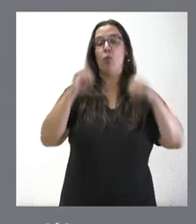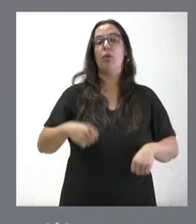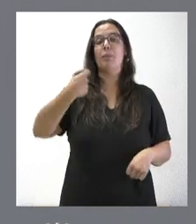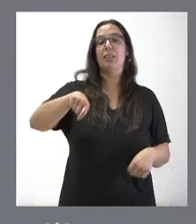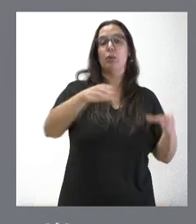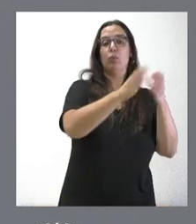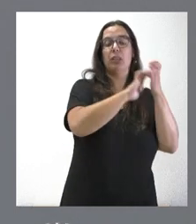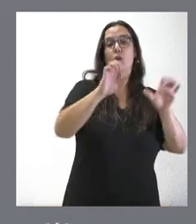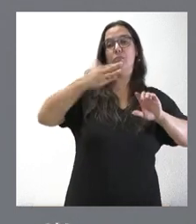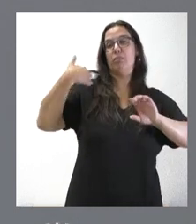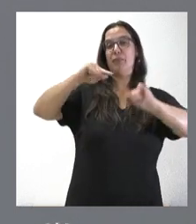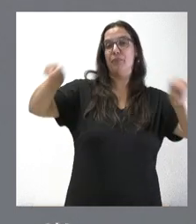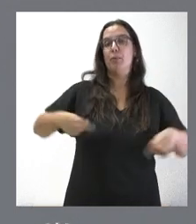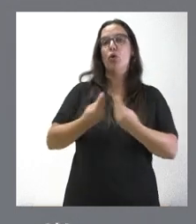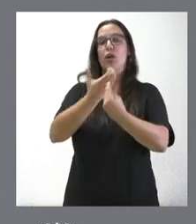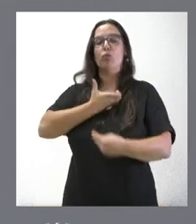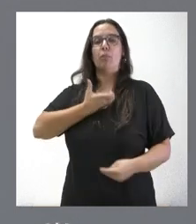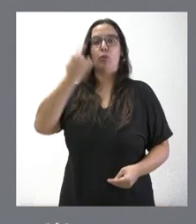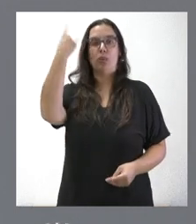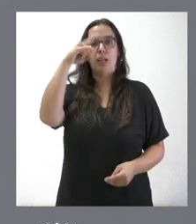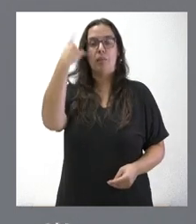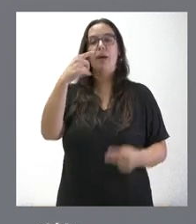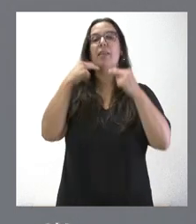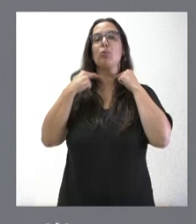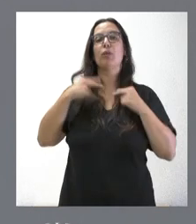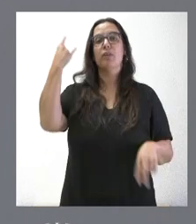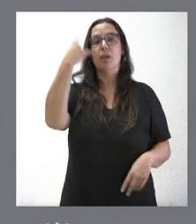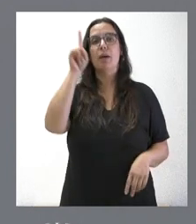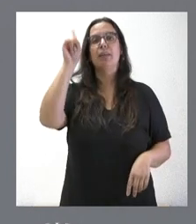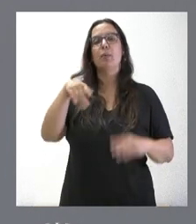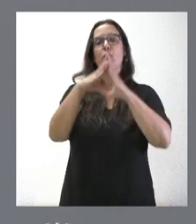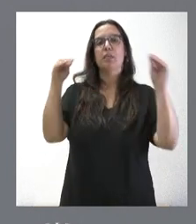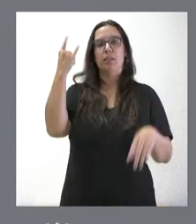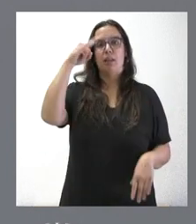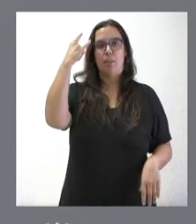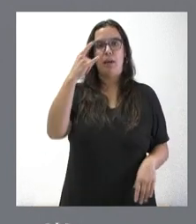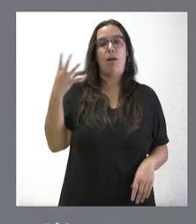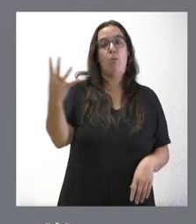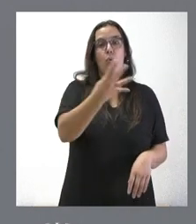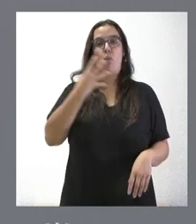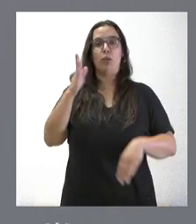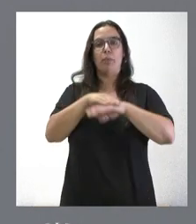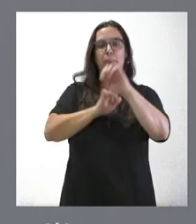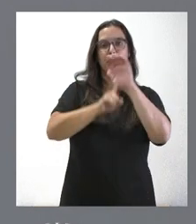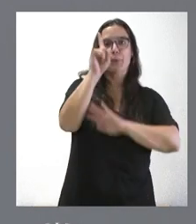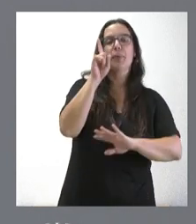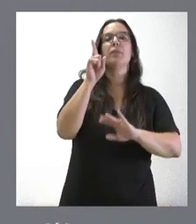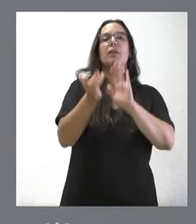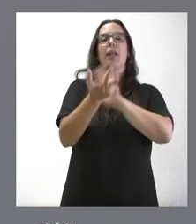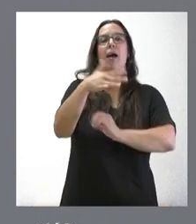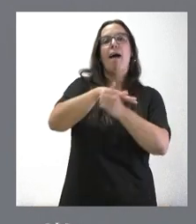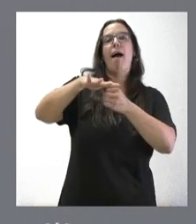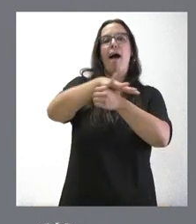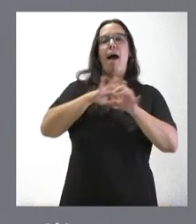firmó con el Ayuntamiento de Salamanca, la Diputación de Salamanca y la Universidad de Salamanca para el desarrollo de este área